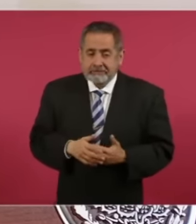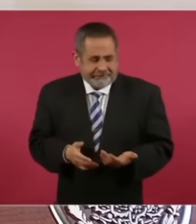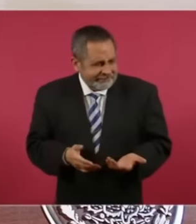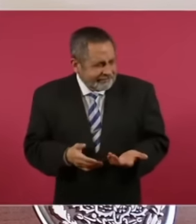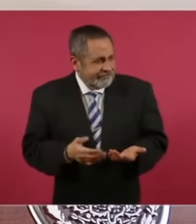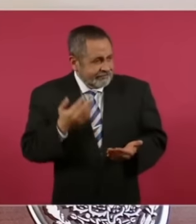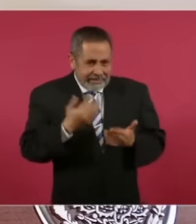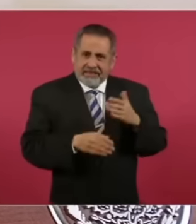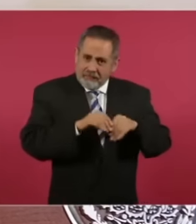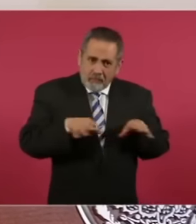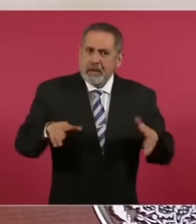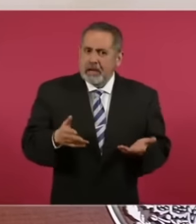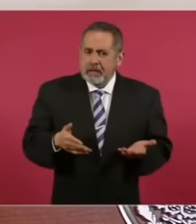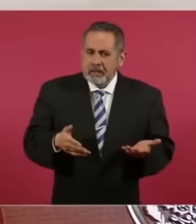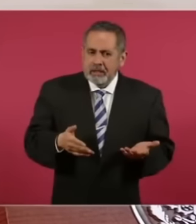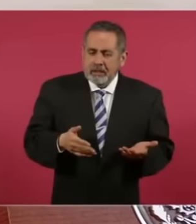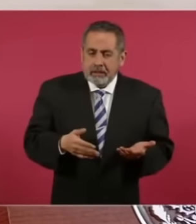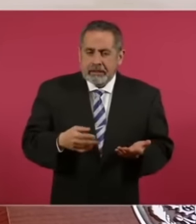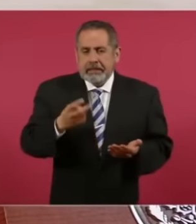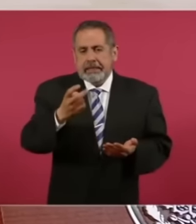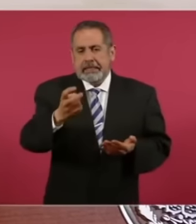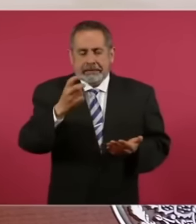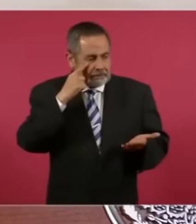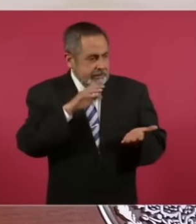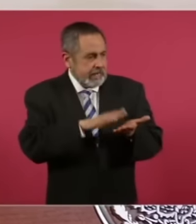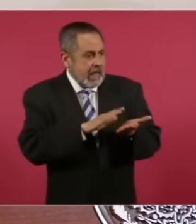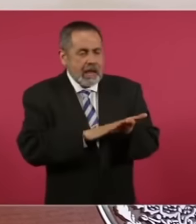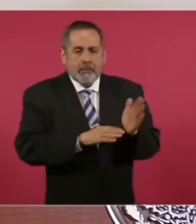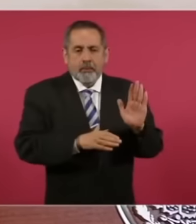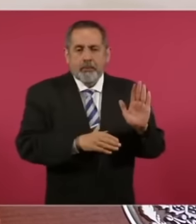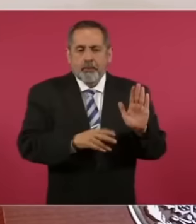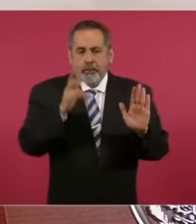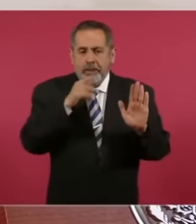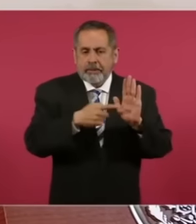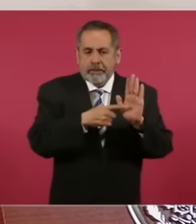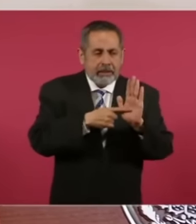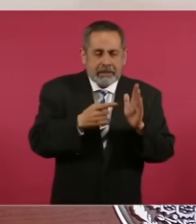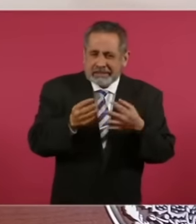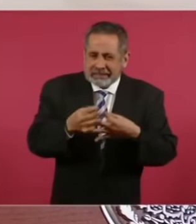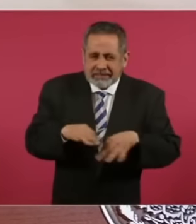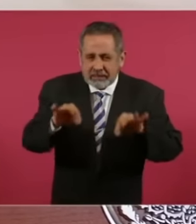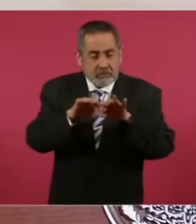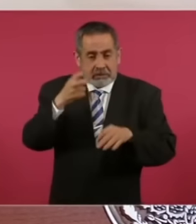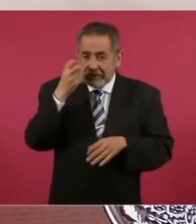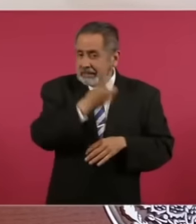una prueba documental importantísima